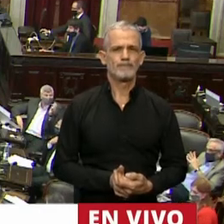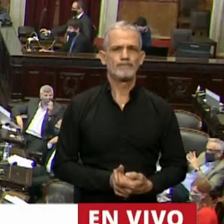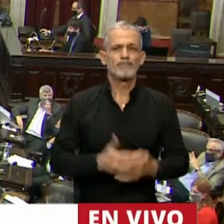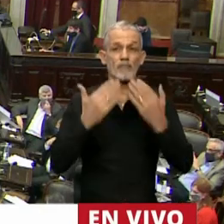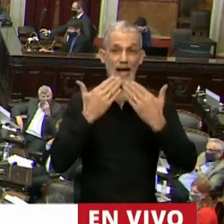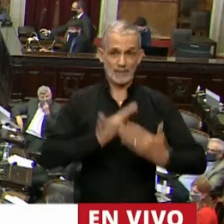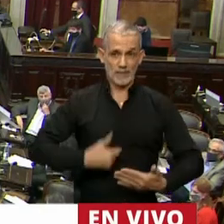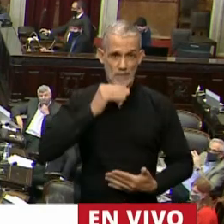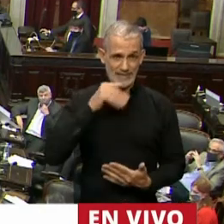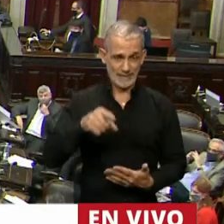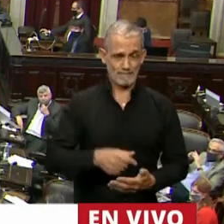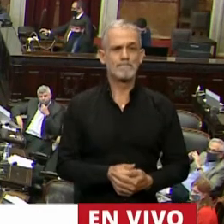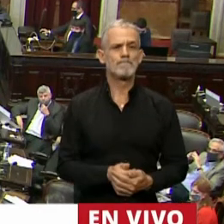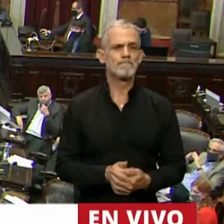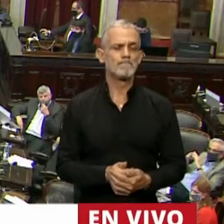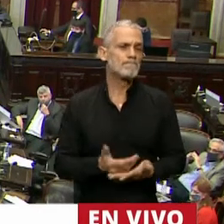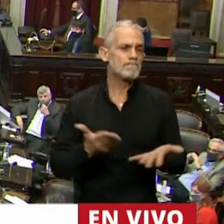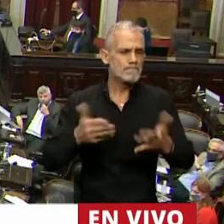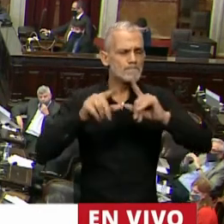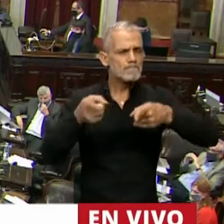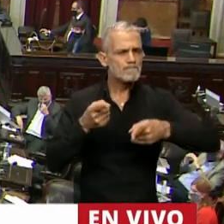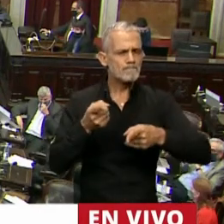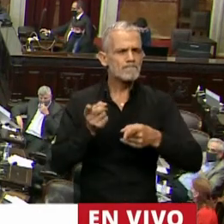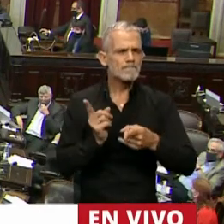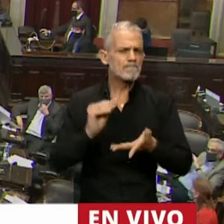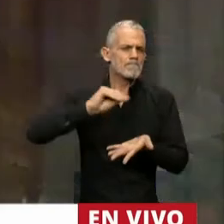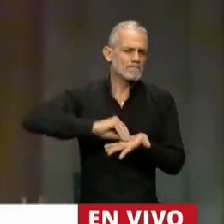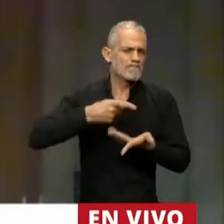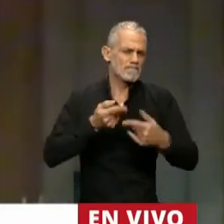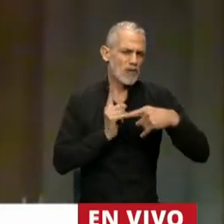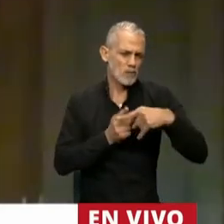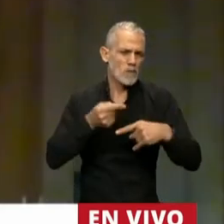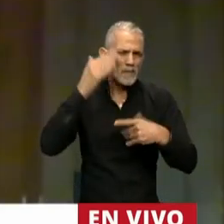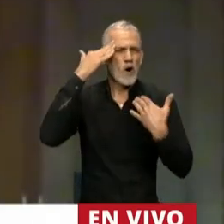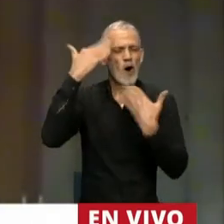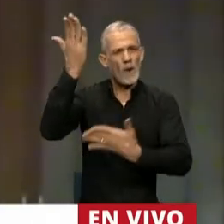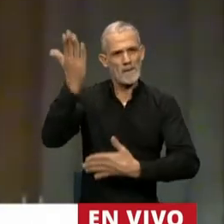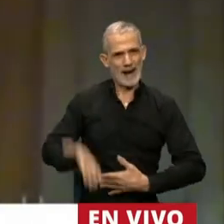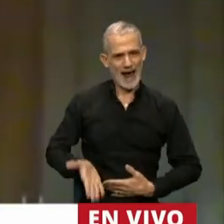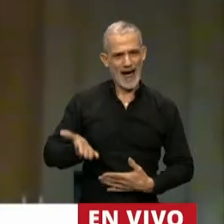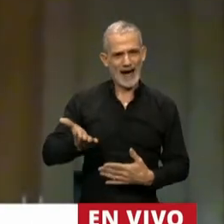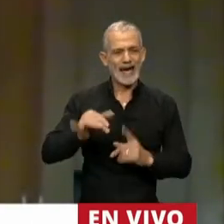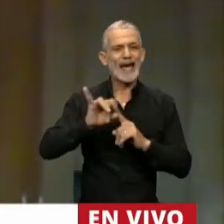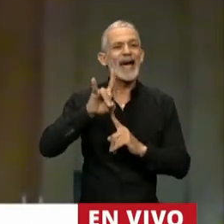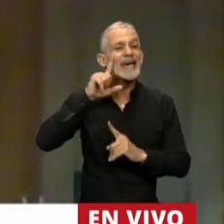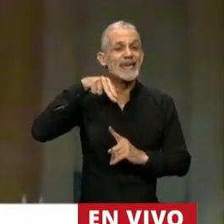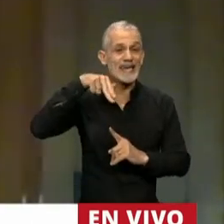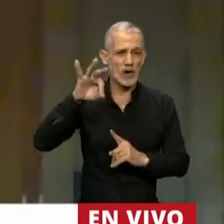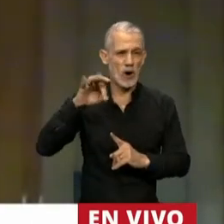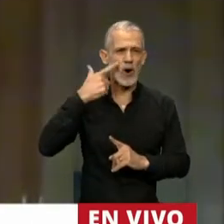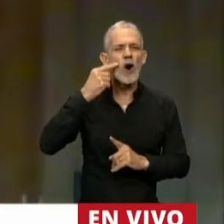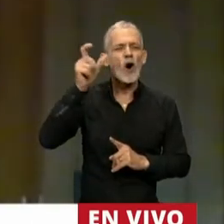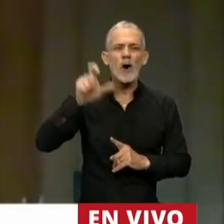Gracias, presidente. Bueno, también sumarme a este homenaje a Quino, el